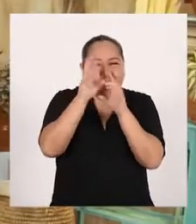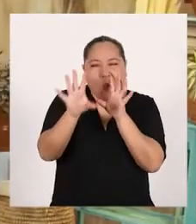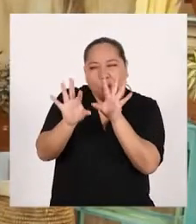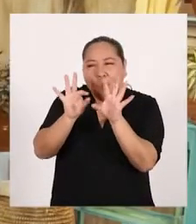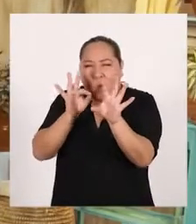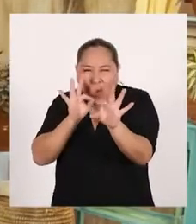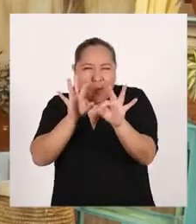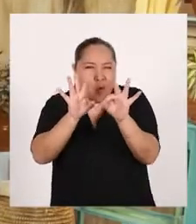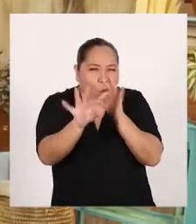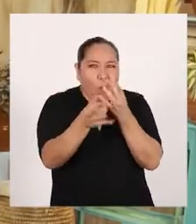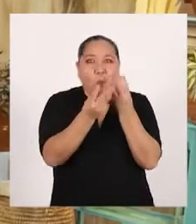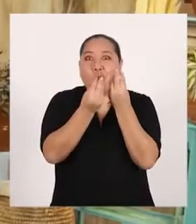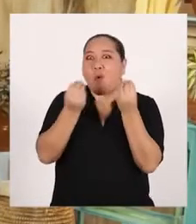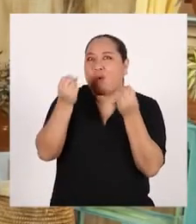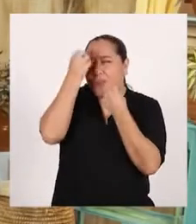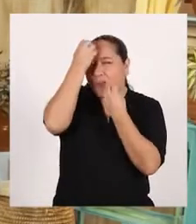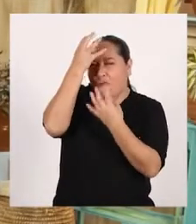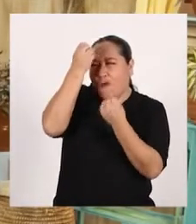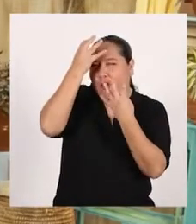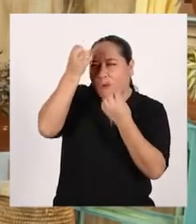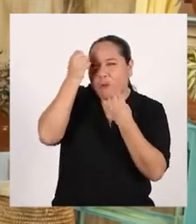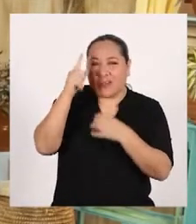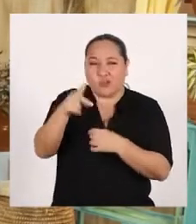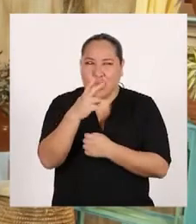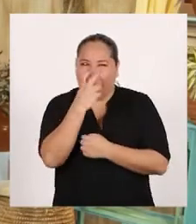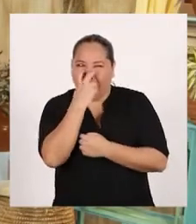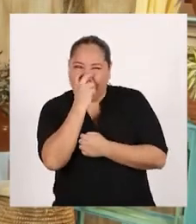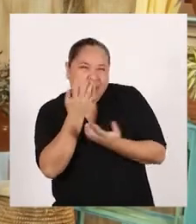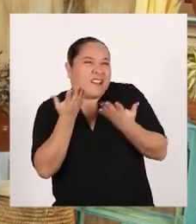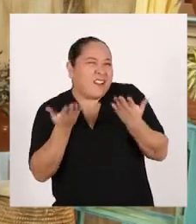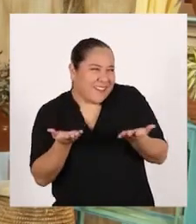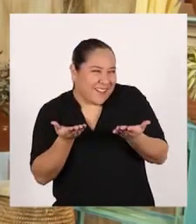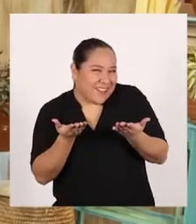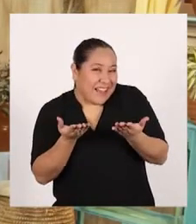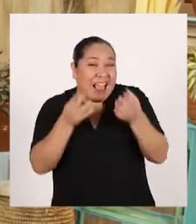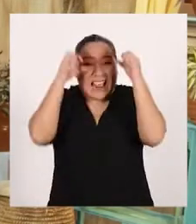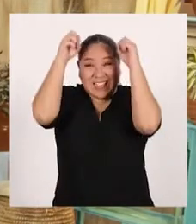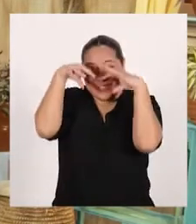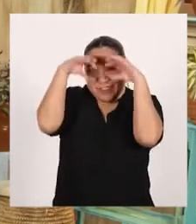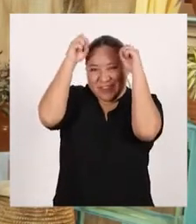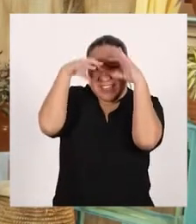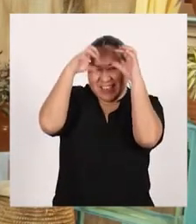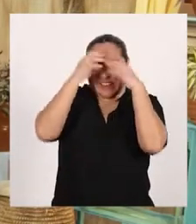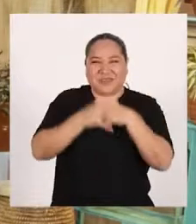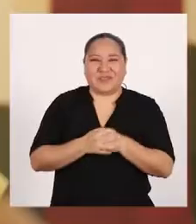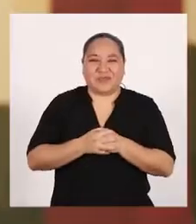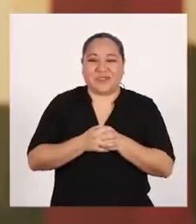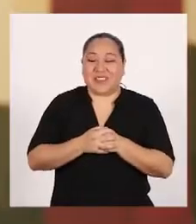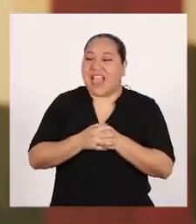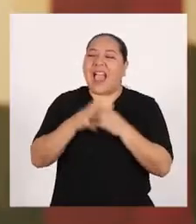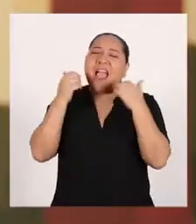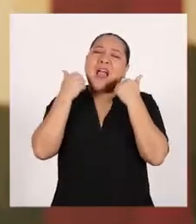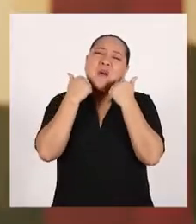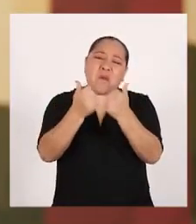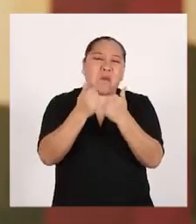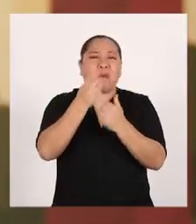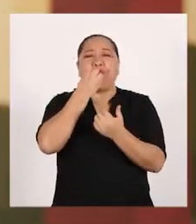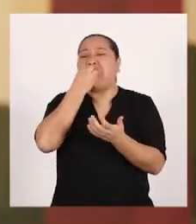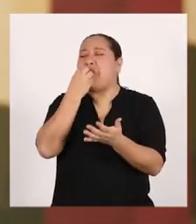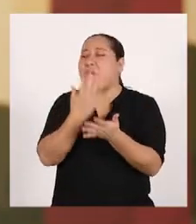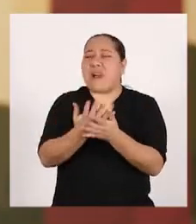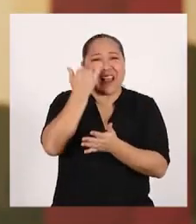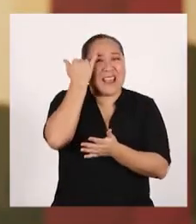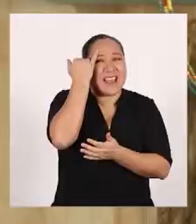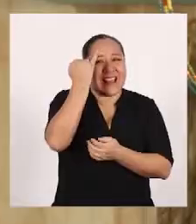encontrar la mayor cantidad de datos curiosos sobre la lluvia. ¡Qué buena